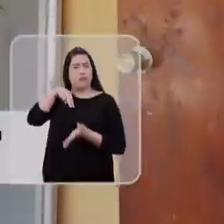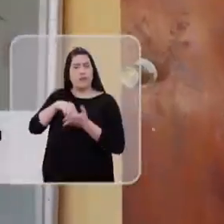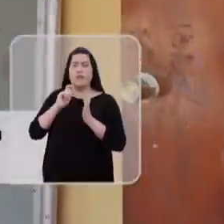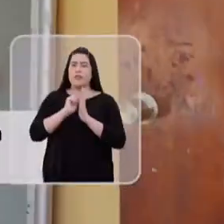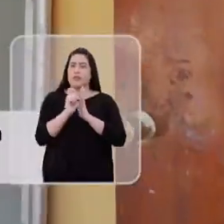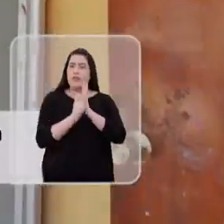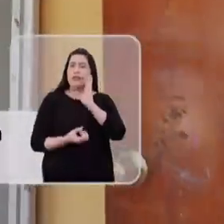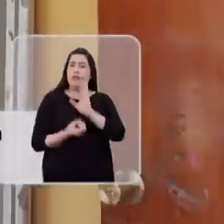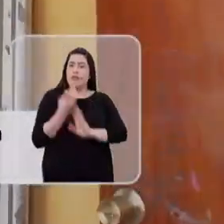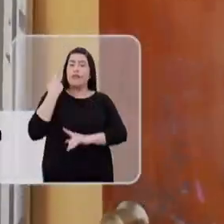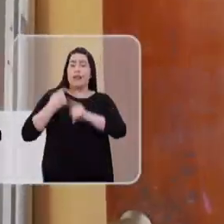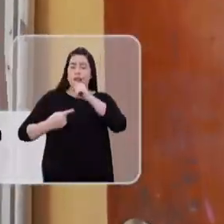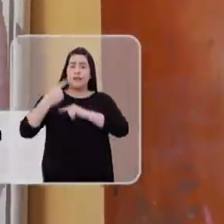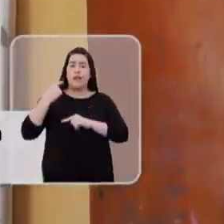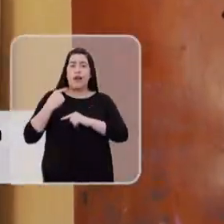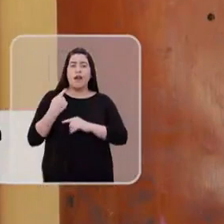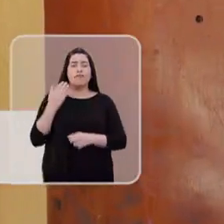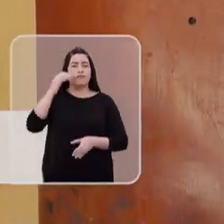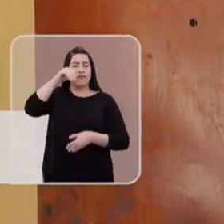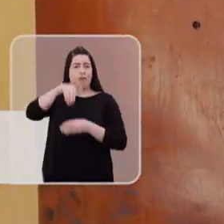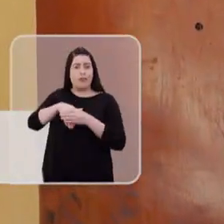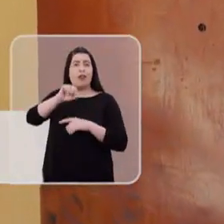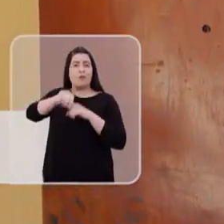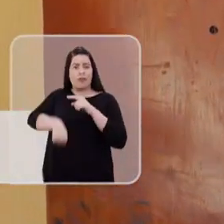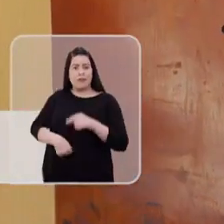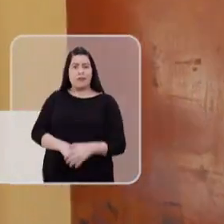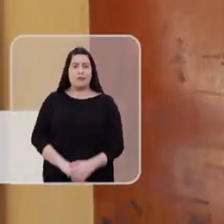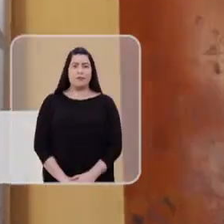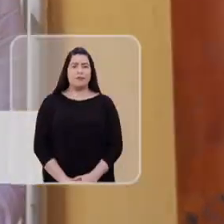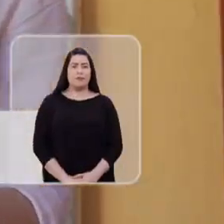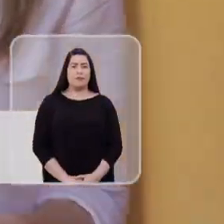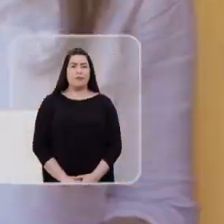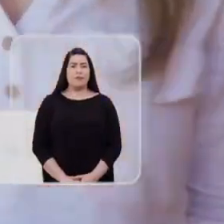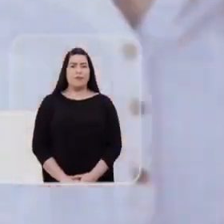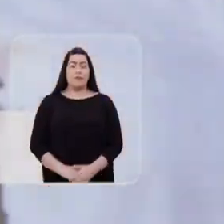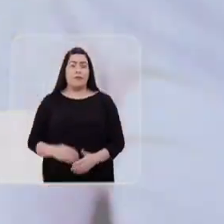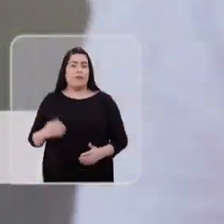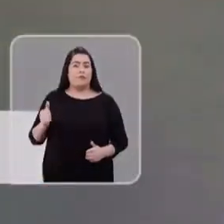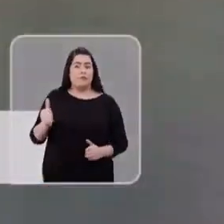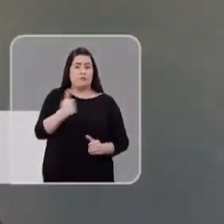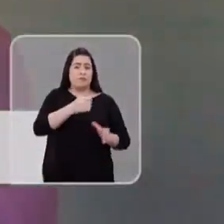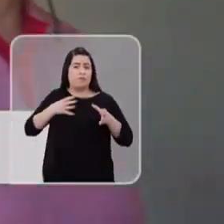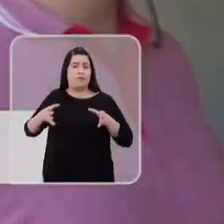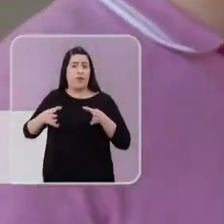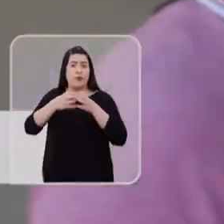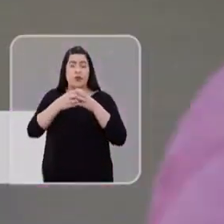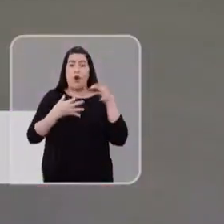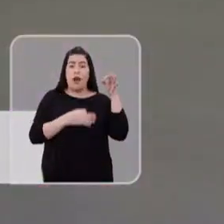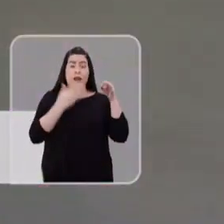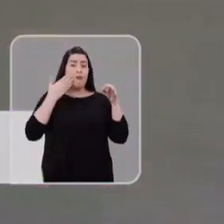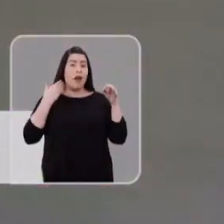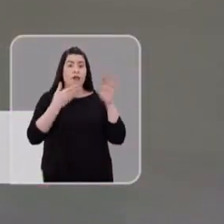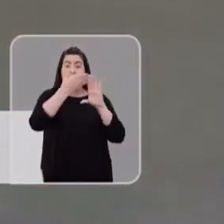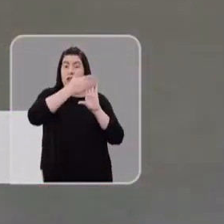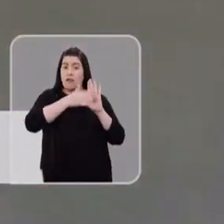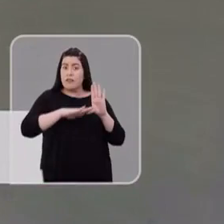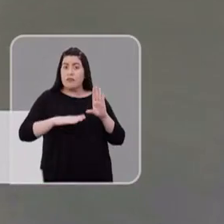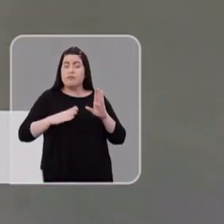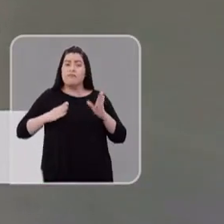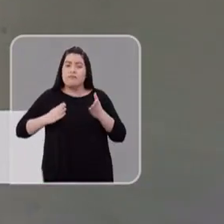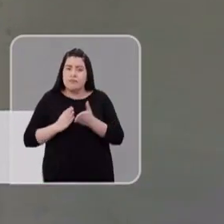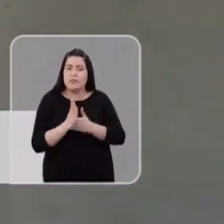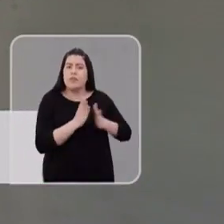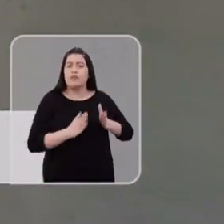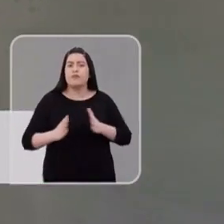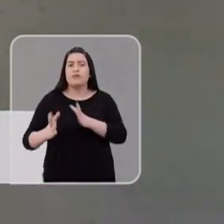Llegó el momento de escribir una nueva historia. Es tiempo de votar a prueba. Para que juntos, sin hoja en blanco ni un salto al